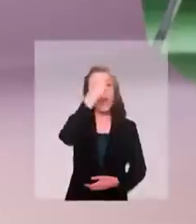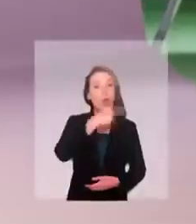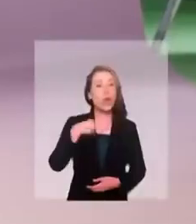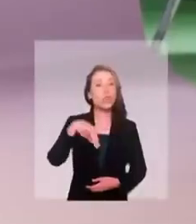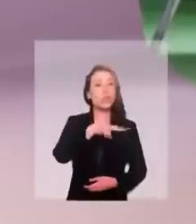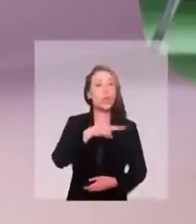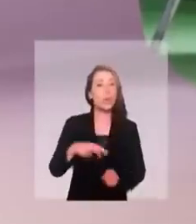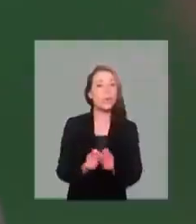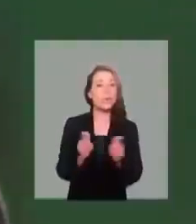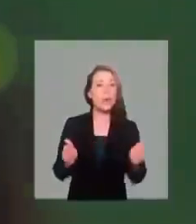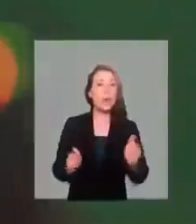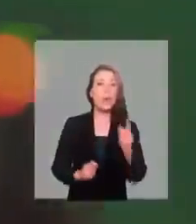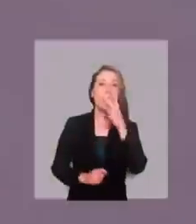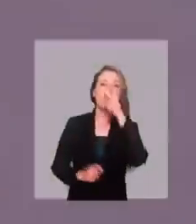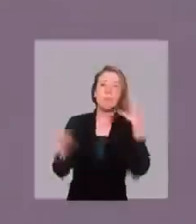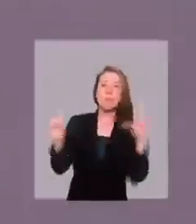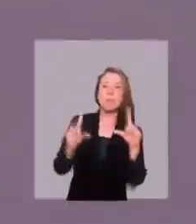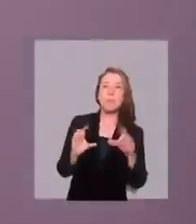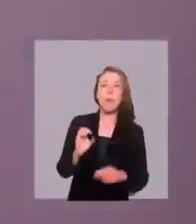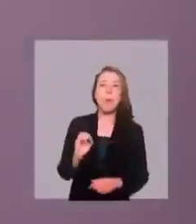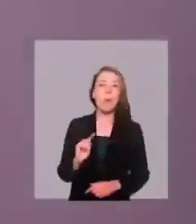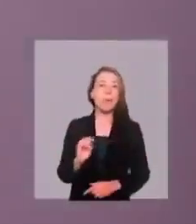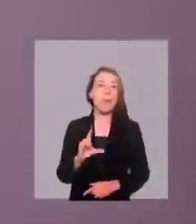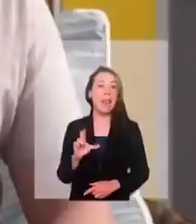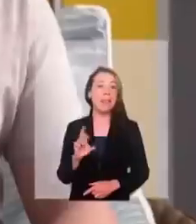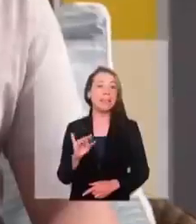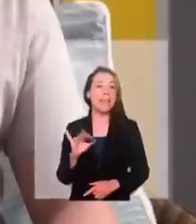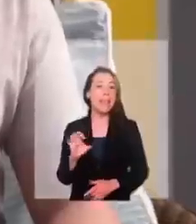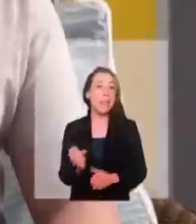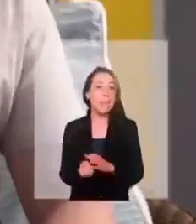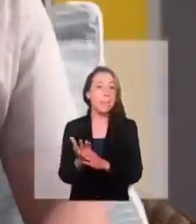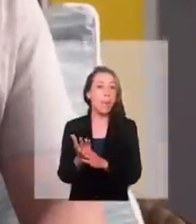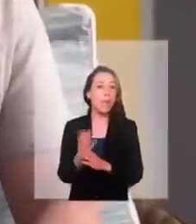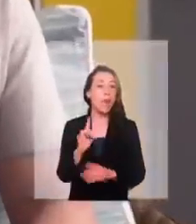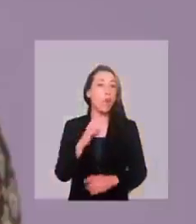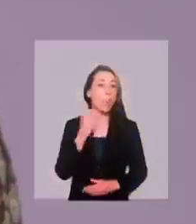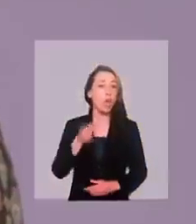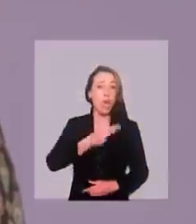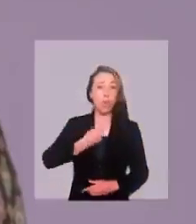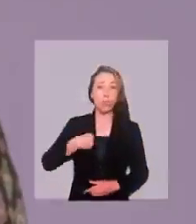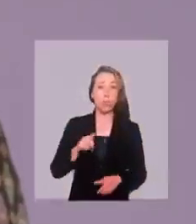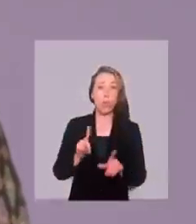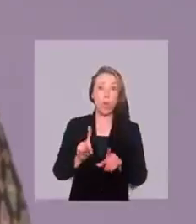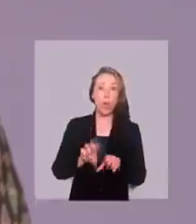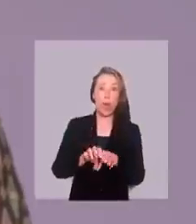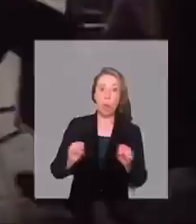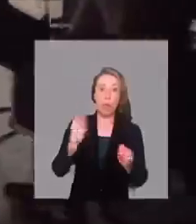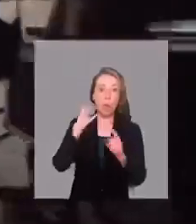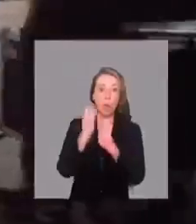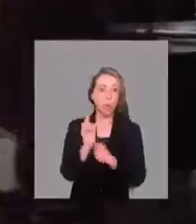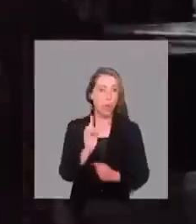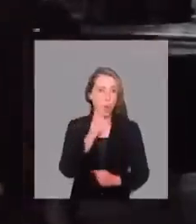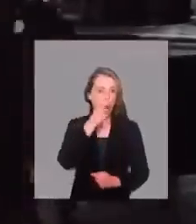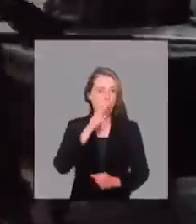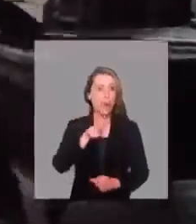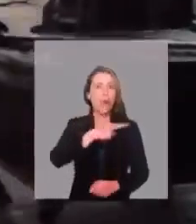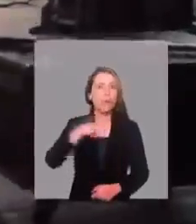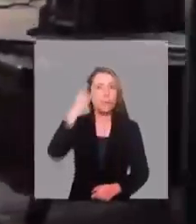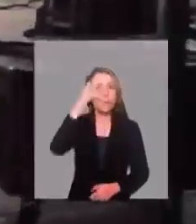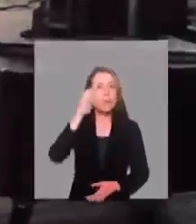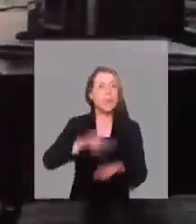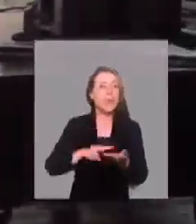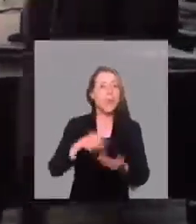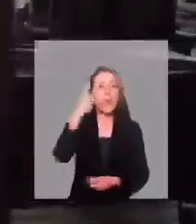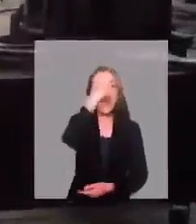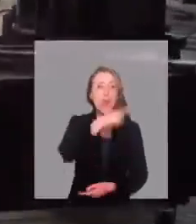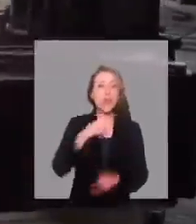Los rostros de nuestra campaña no salen en la tele o en alguna teleserie de moda. No porque estemos en desacuerdo con la cultura, sino porque pensamos